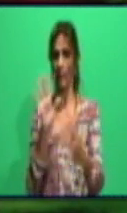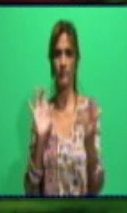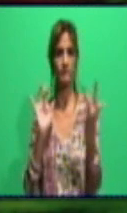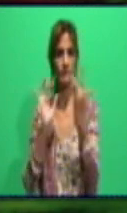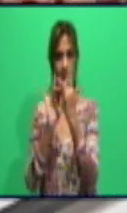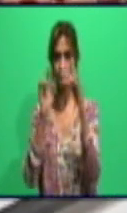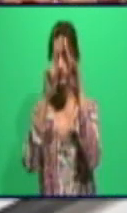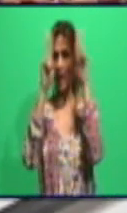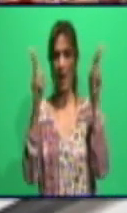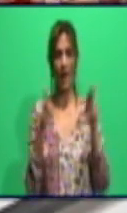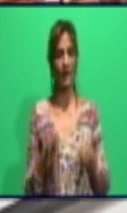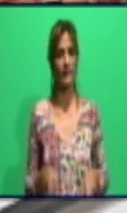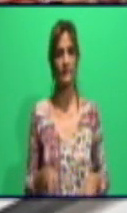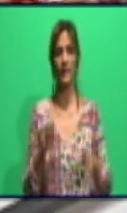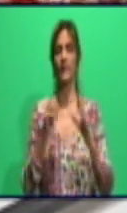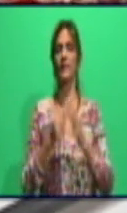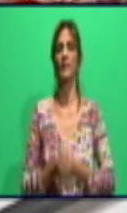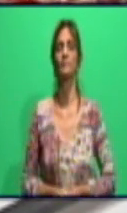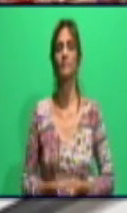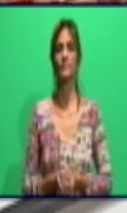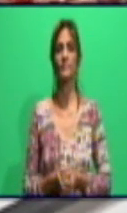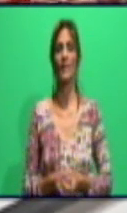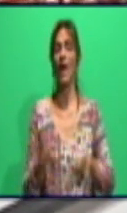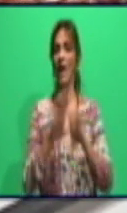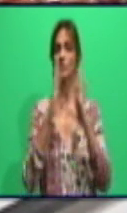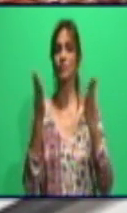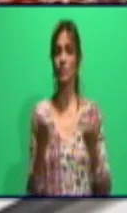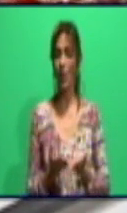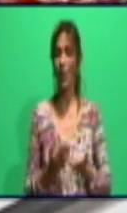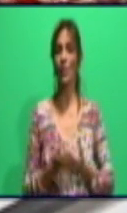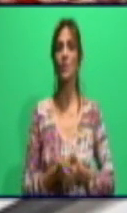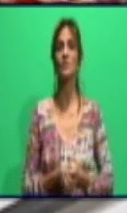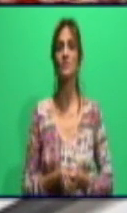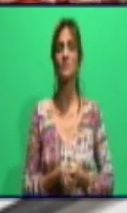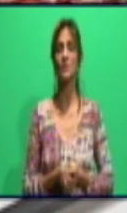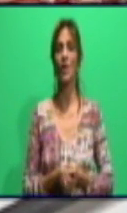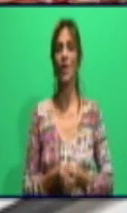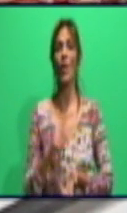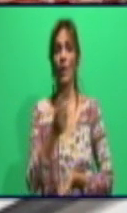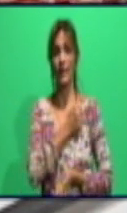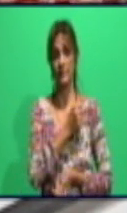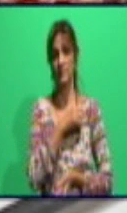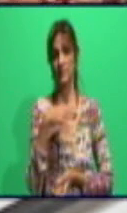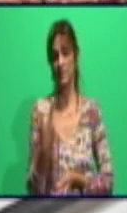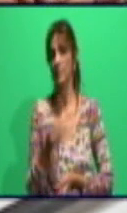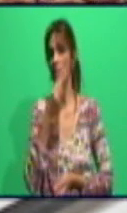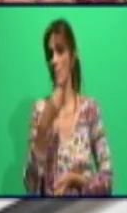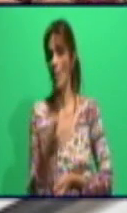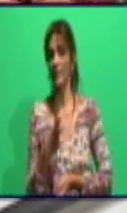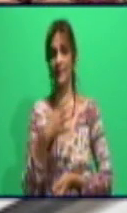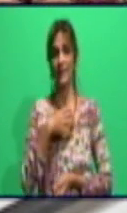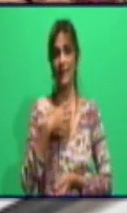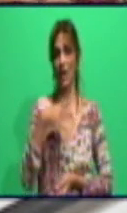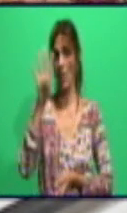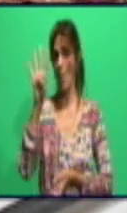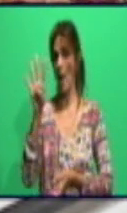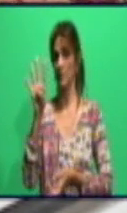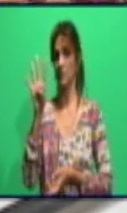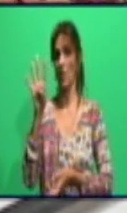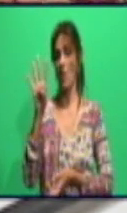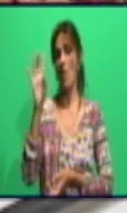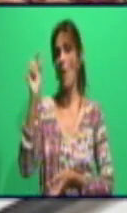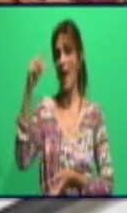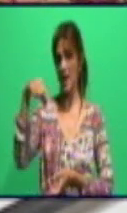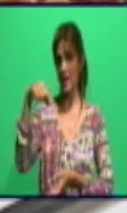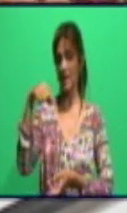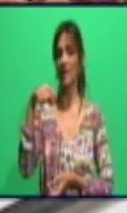los que han tenido que ver en ese empeño de que la tecnología 4G ya sea una presencia viva a partir de mañana en las